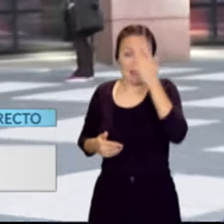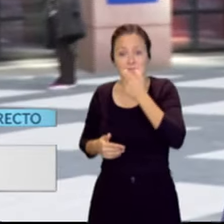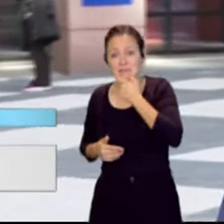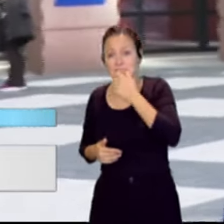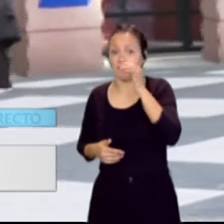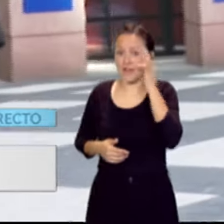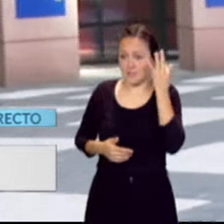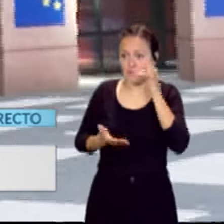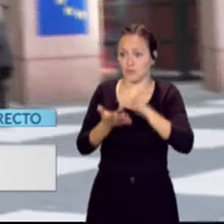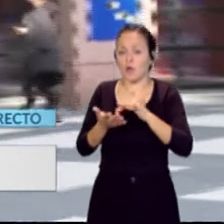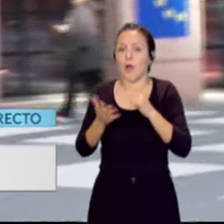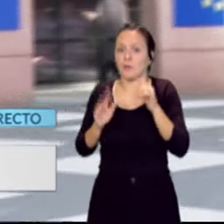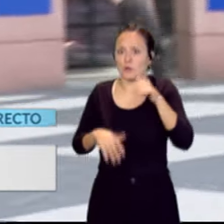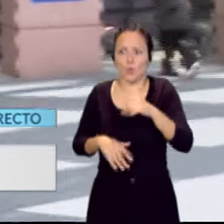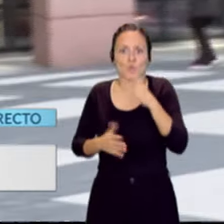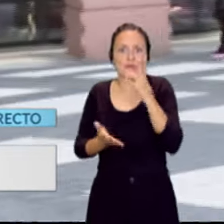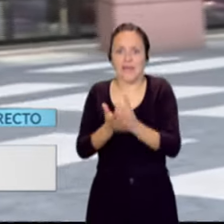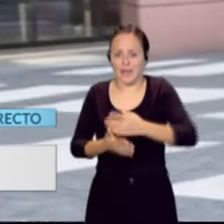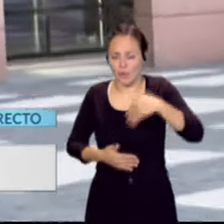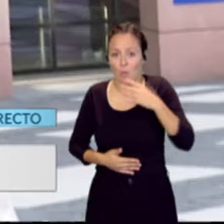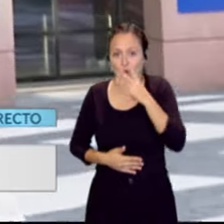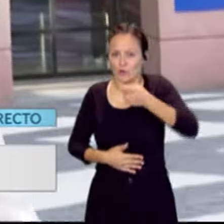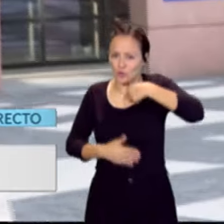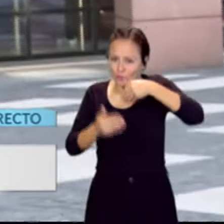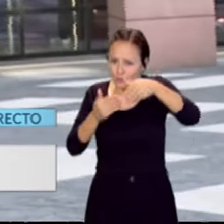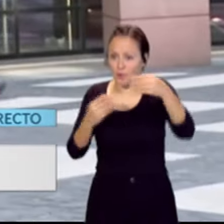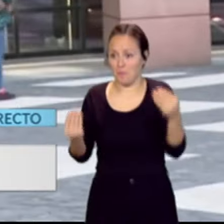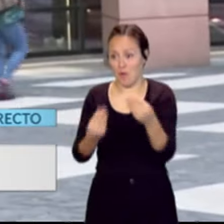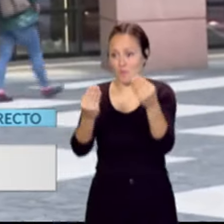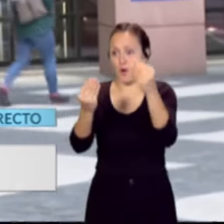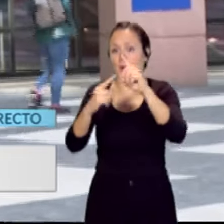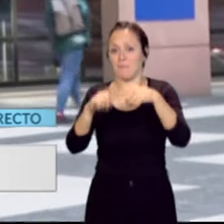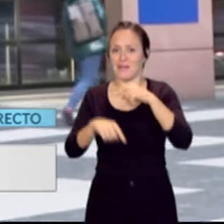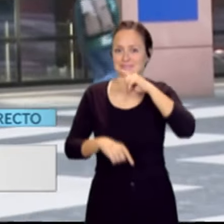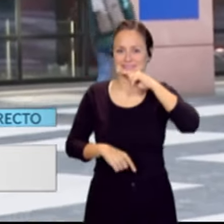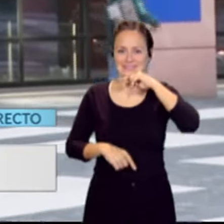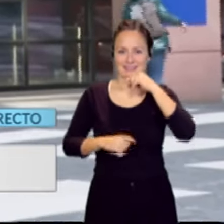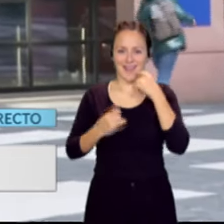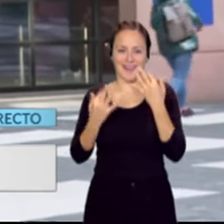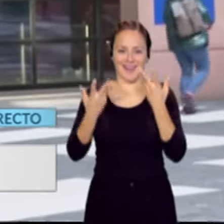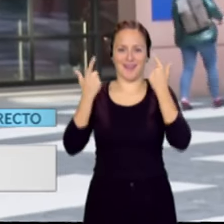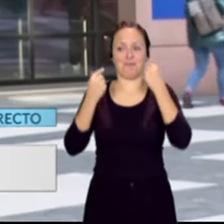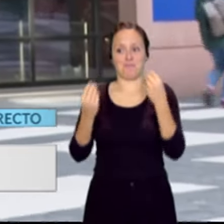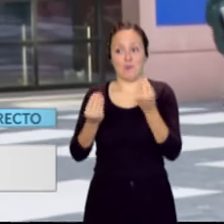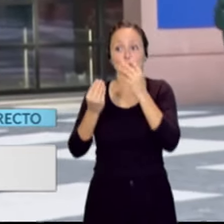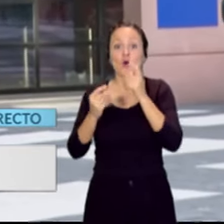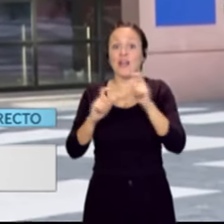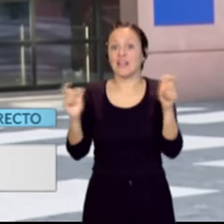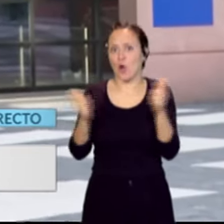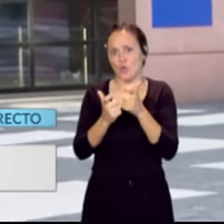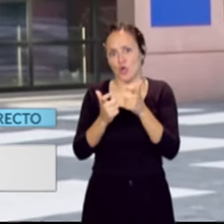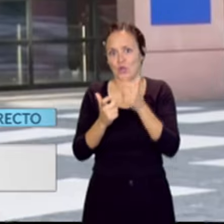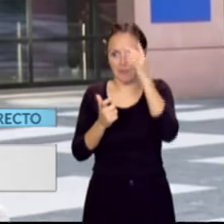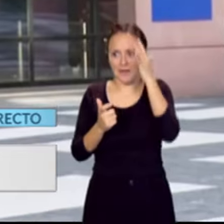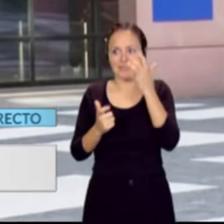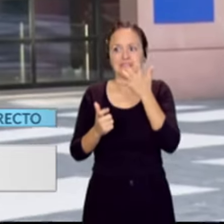cómo es, es un reto, es un reto totalmente para seguir mejorando y sobre todo intentar coger cada vez más soltura en diferentes idiomas, porque las reuniones no tienen nada que ver hablarle a alguien, por su